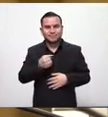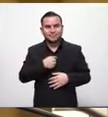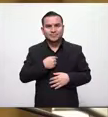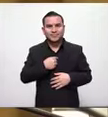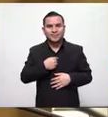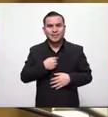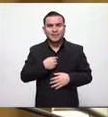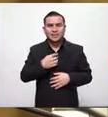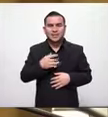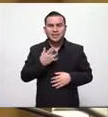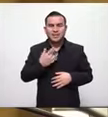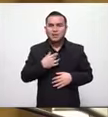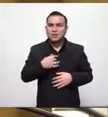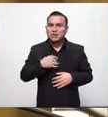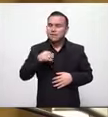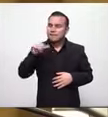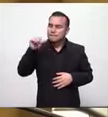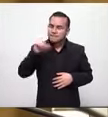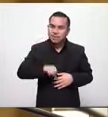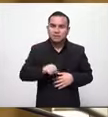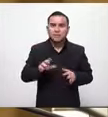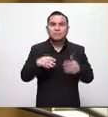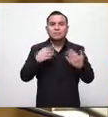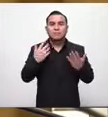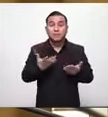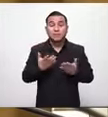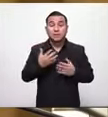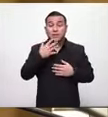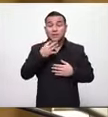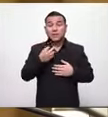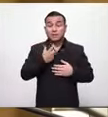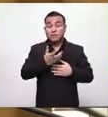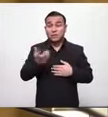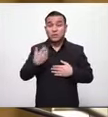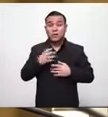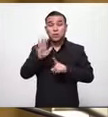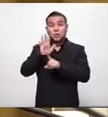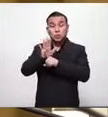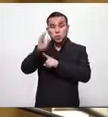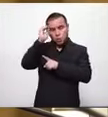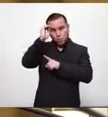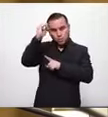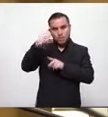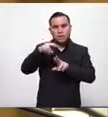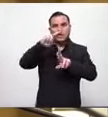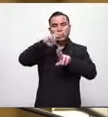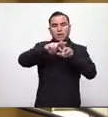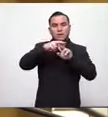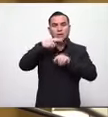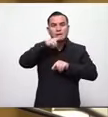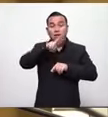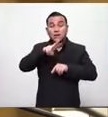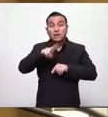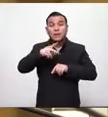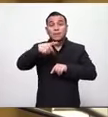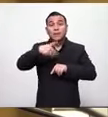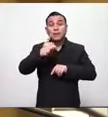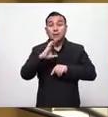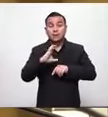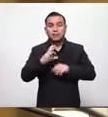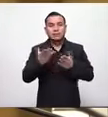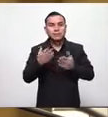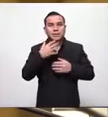me siento indignado cuando de verdad cuando veo esa posición y realmente con las manos así